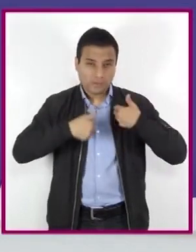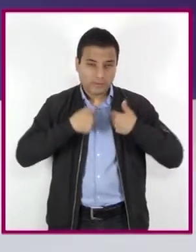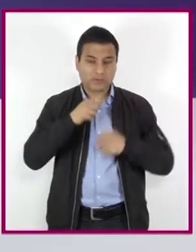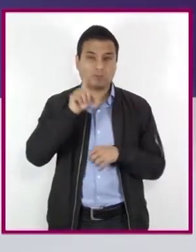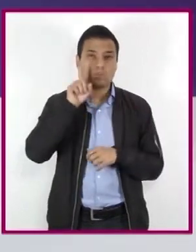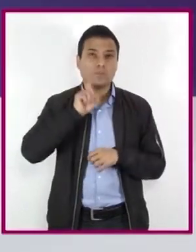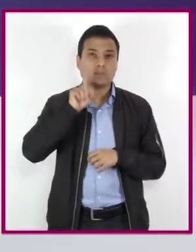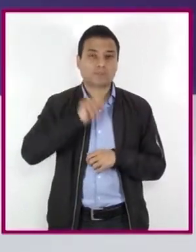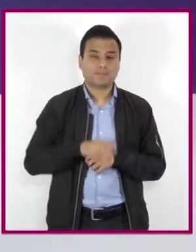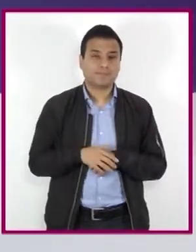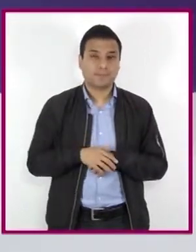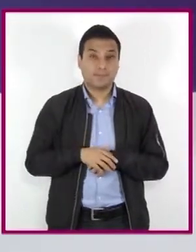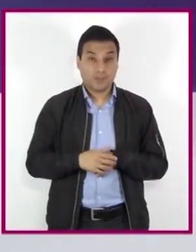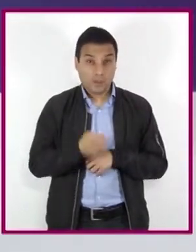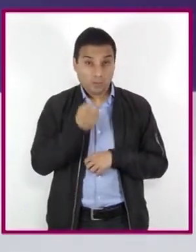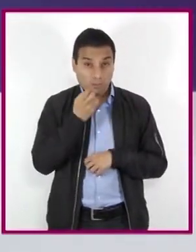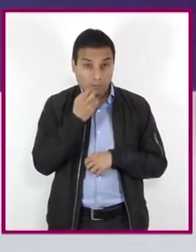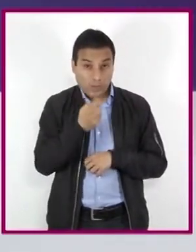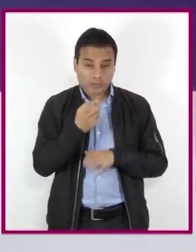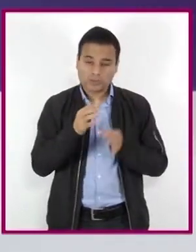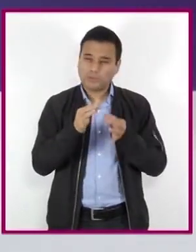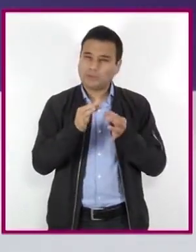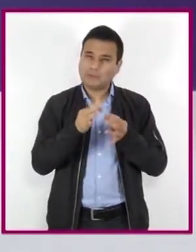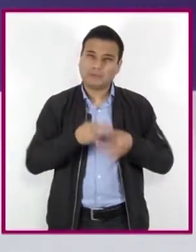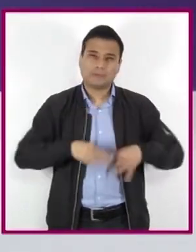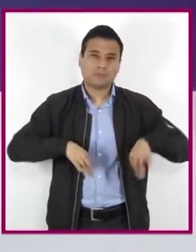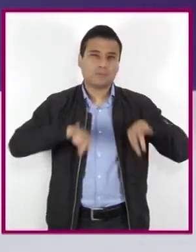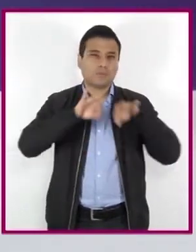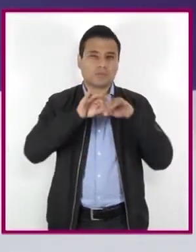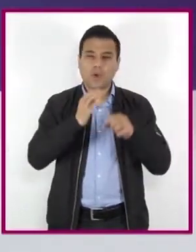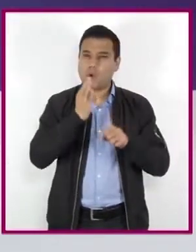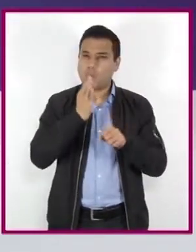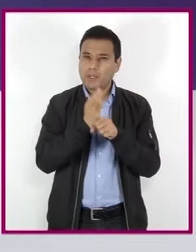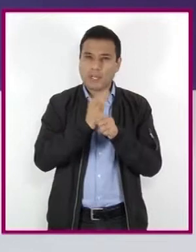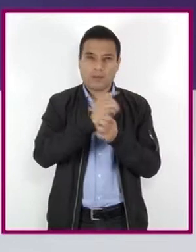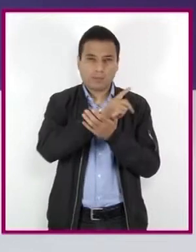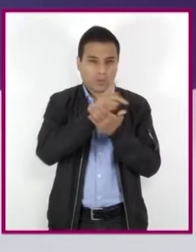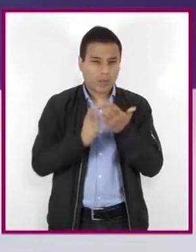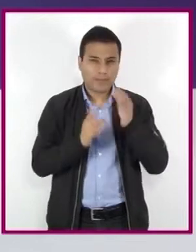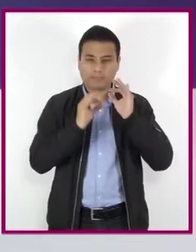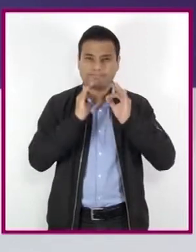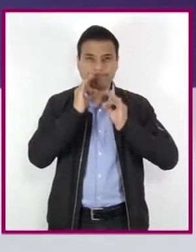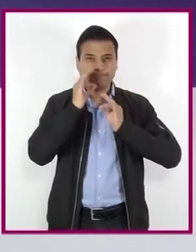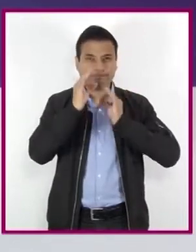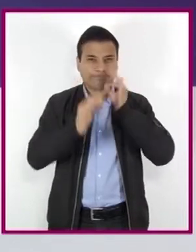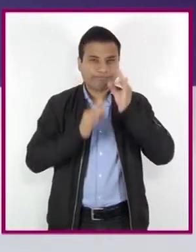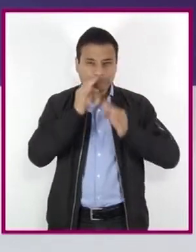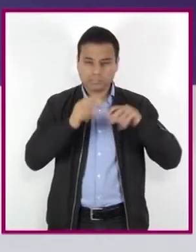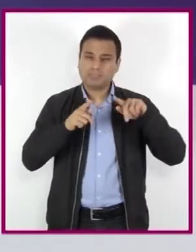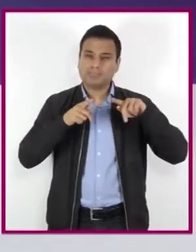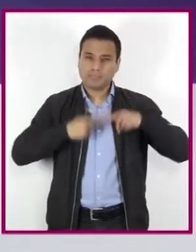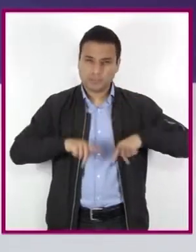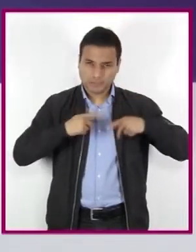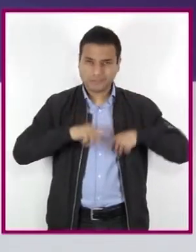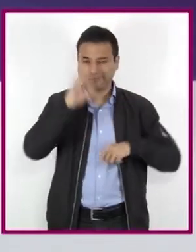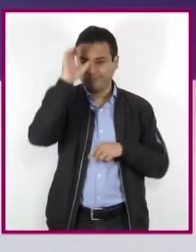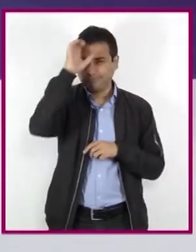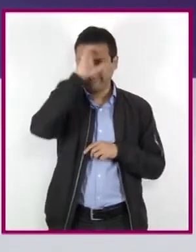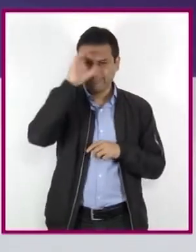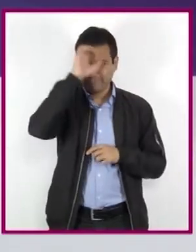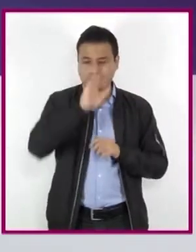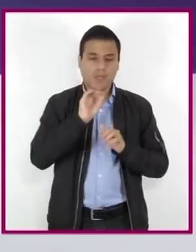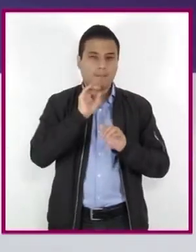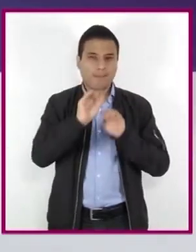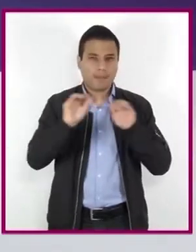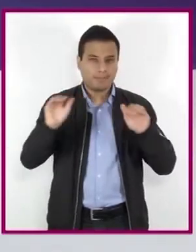Por esta razón, es de vital importancia implementar campañas permanentes de concientización enfocadas a estos grupos